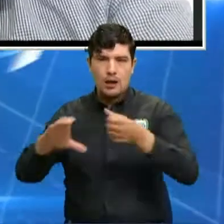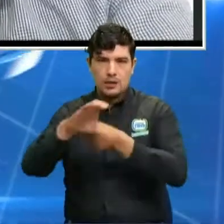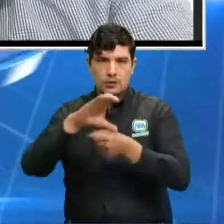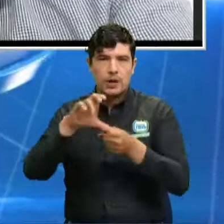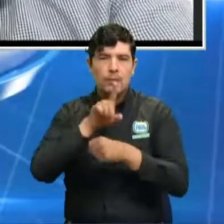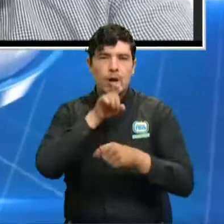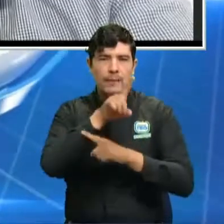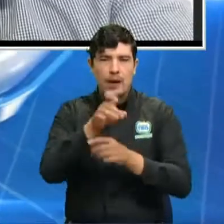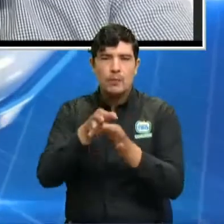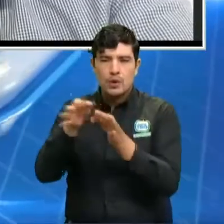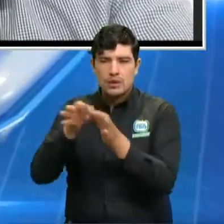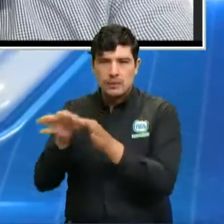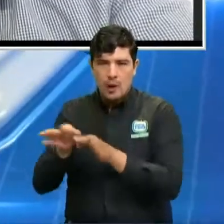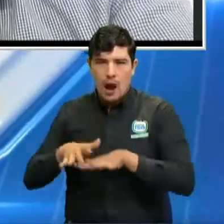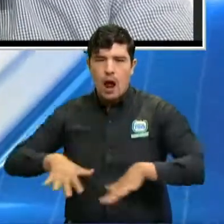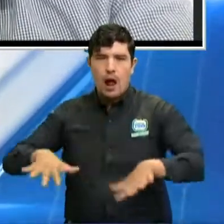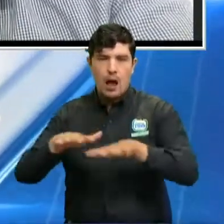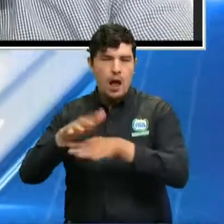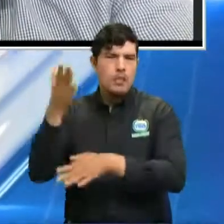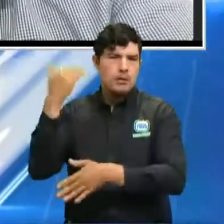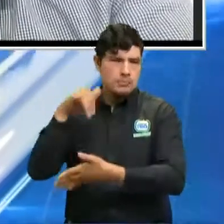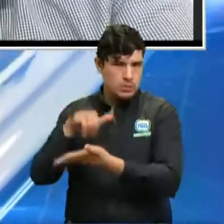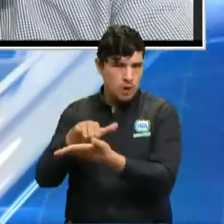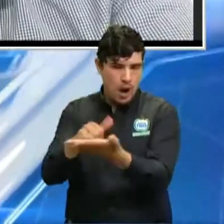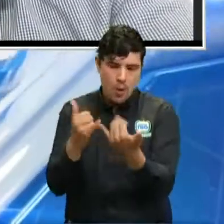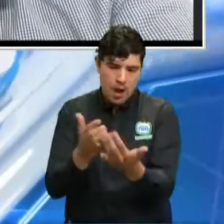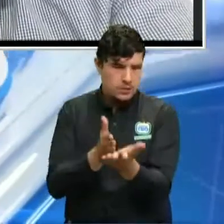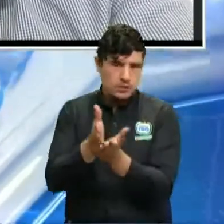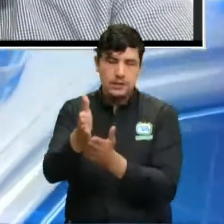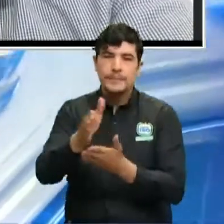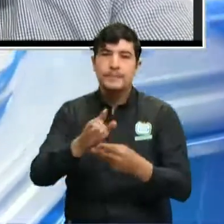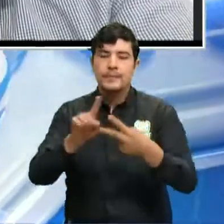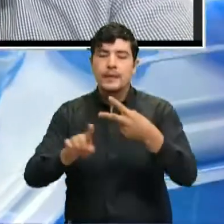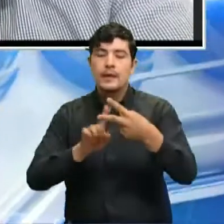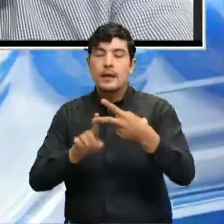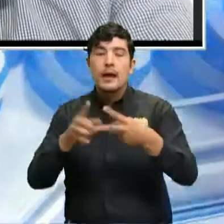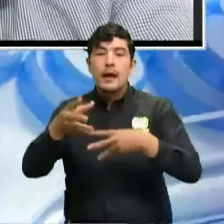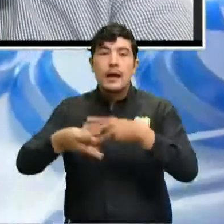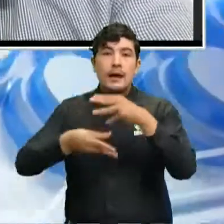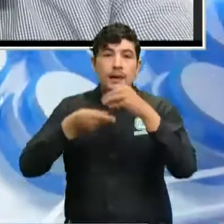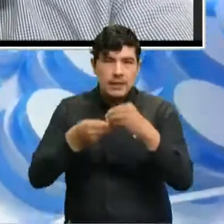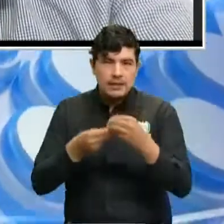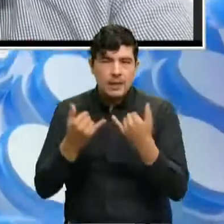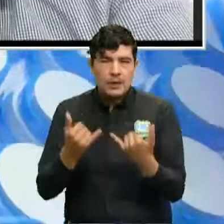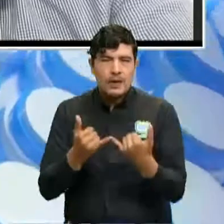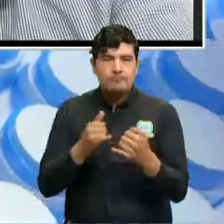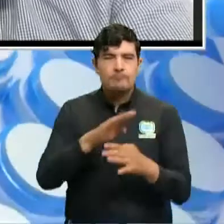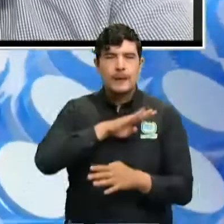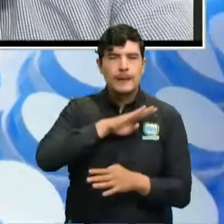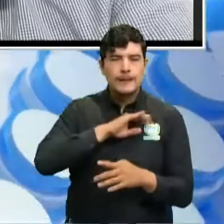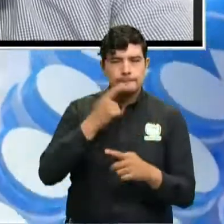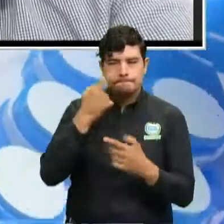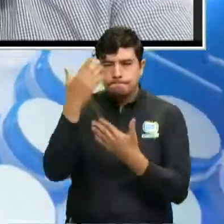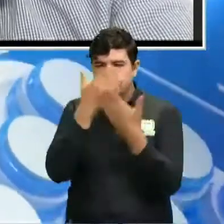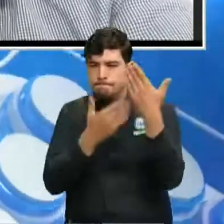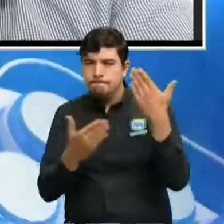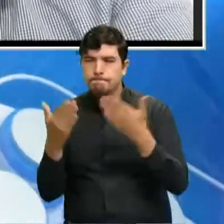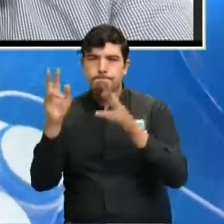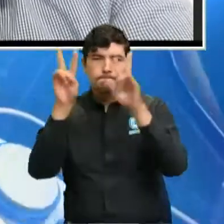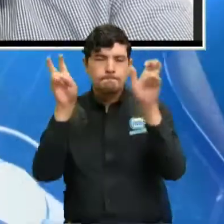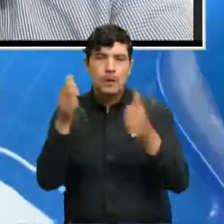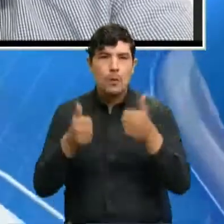tenía, pero que se incorpora a Sergio una medida importante que han tomado ellos a considerar dentro del puesto de mando unificado,